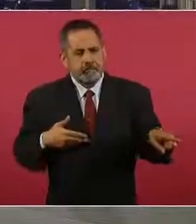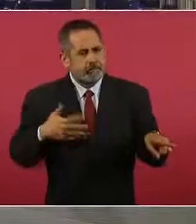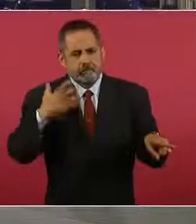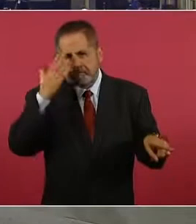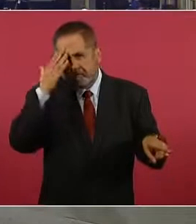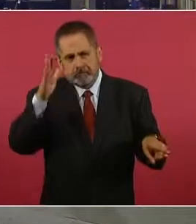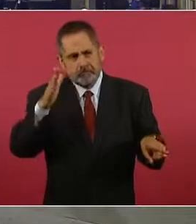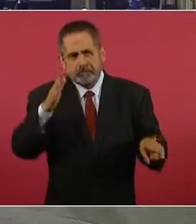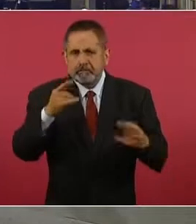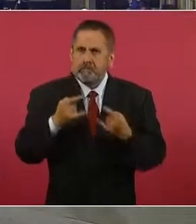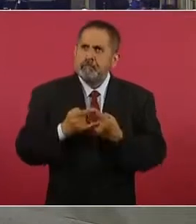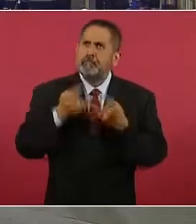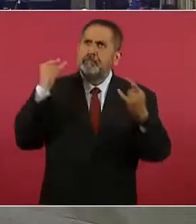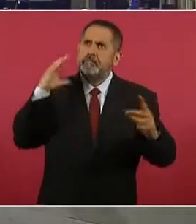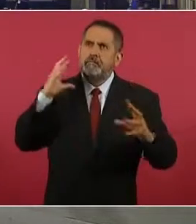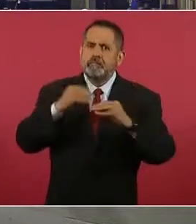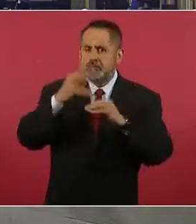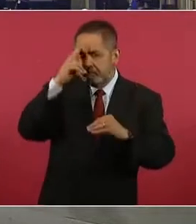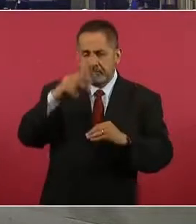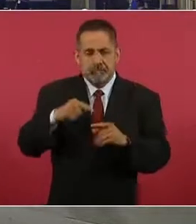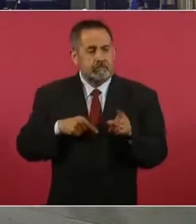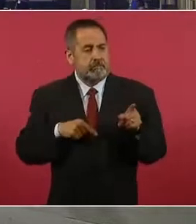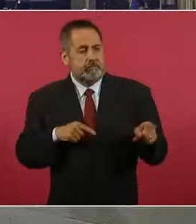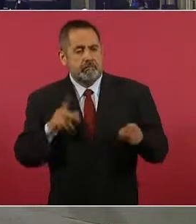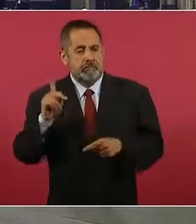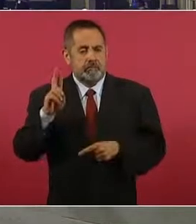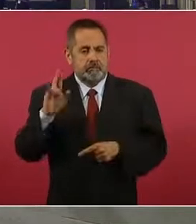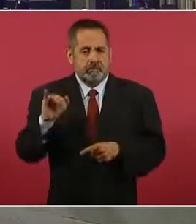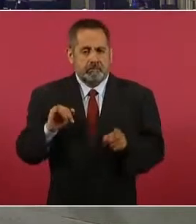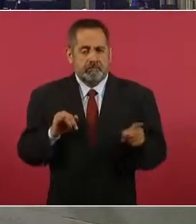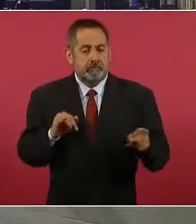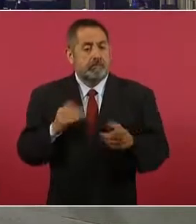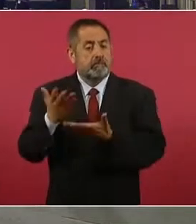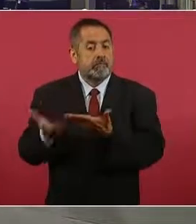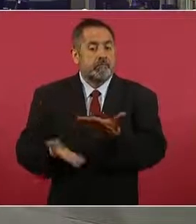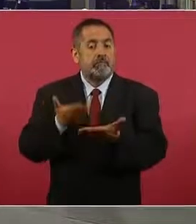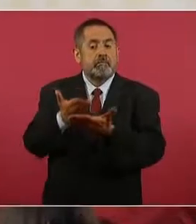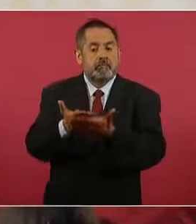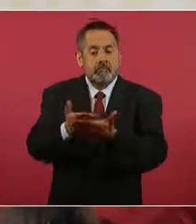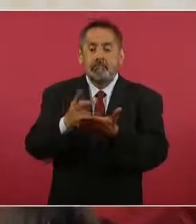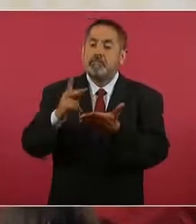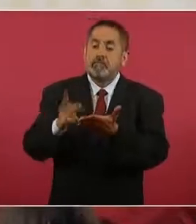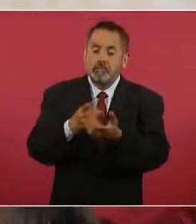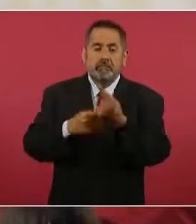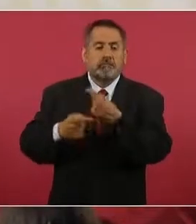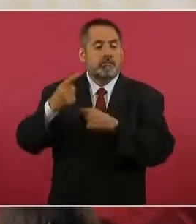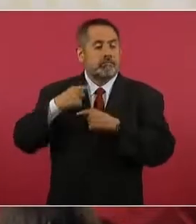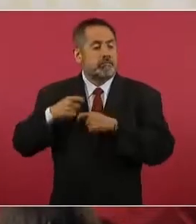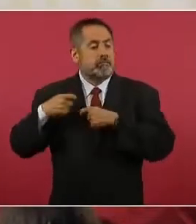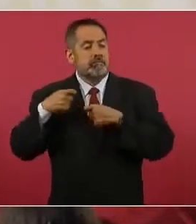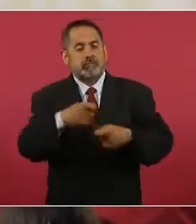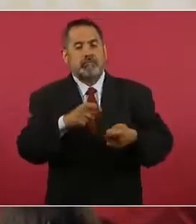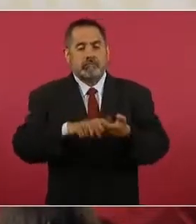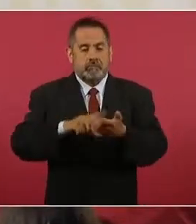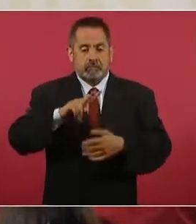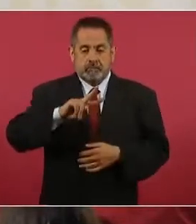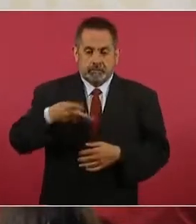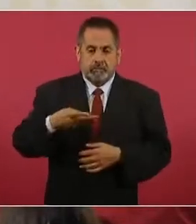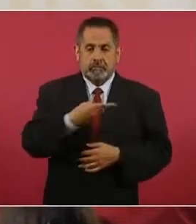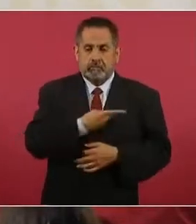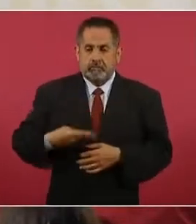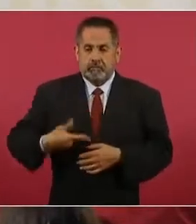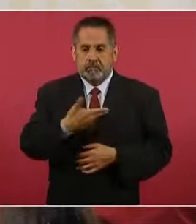historia de nuestro país y es que el PRI propone regresar la figura del vicepresidente,